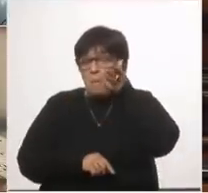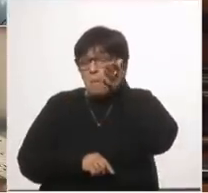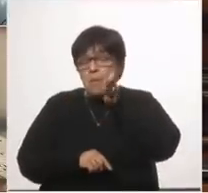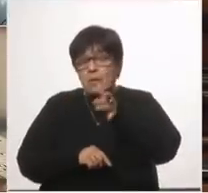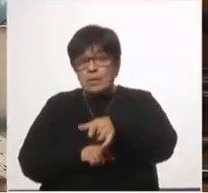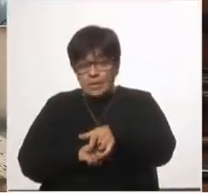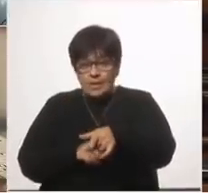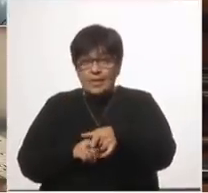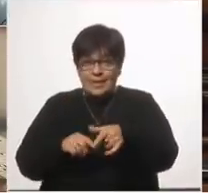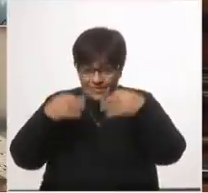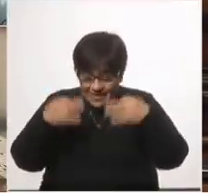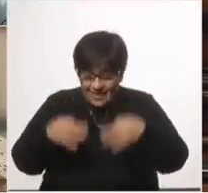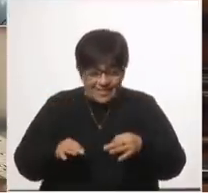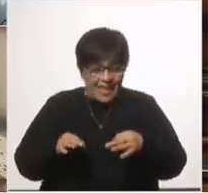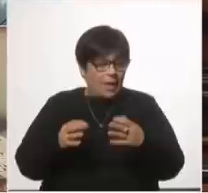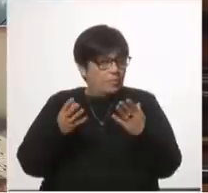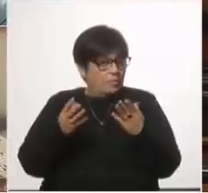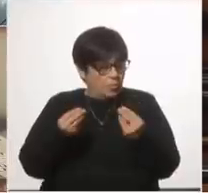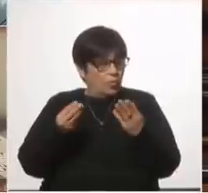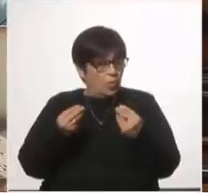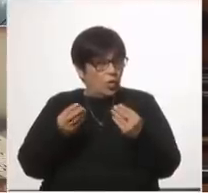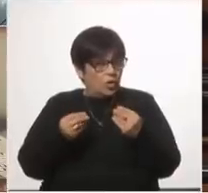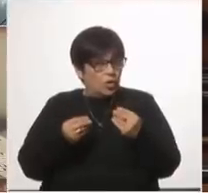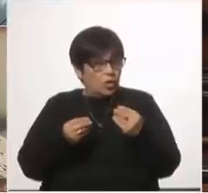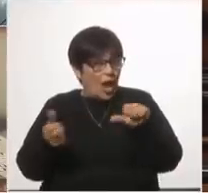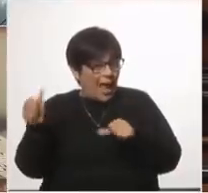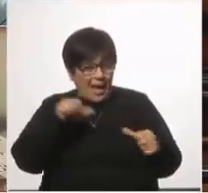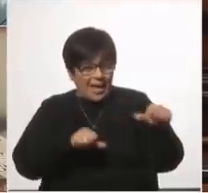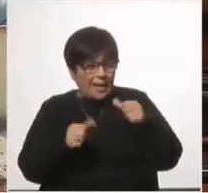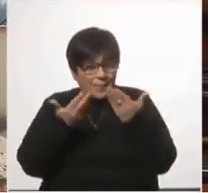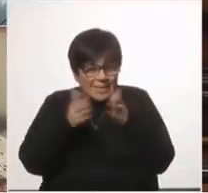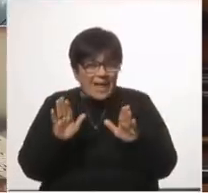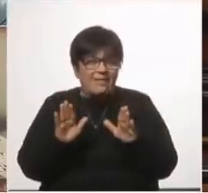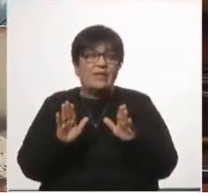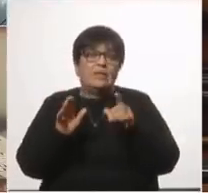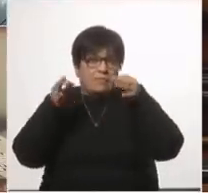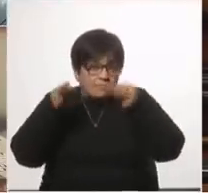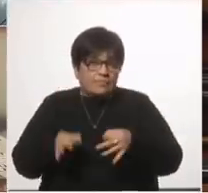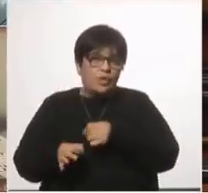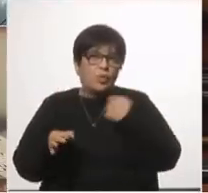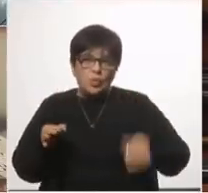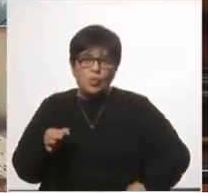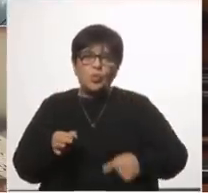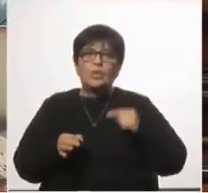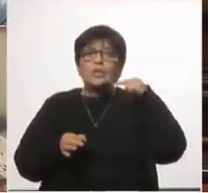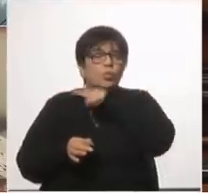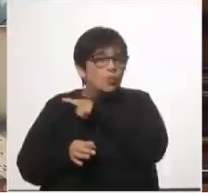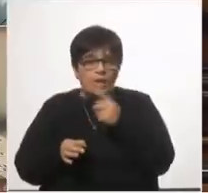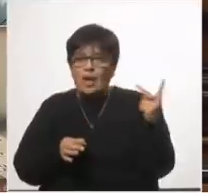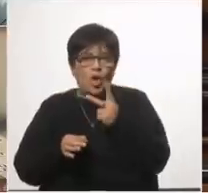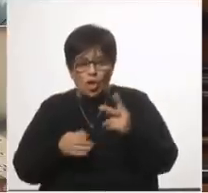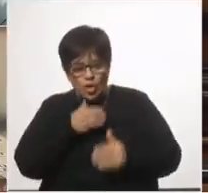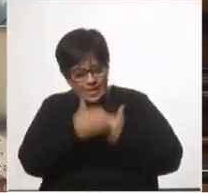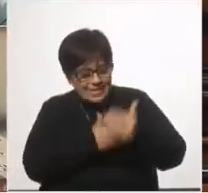concentrada fuertemente concentrada de los laboratorios multinacionales eran China y Rusia con sus propios desarrollos de la